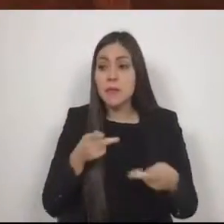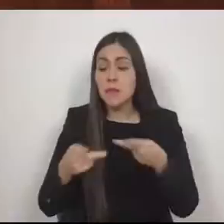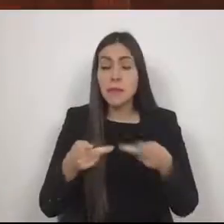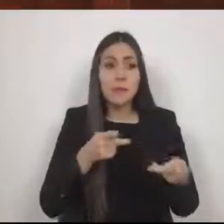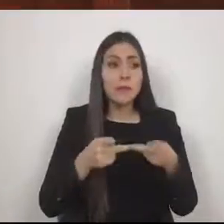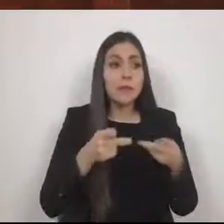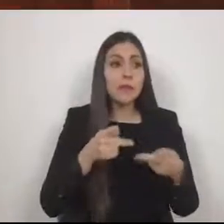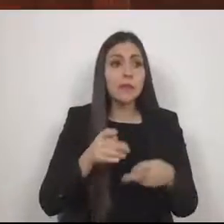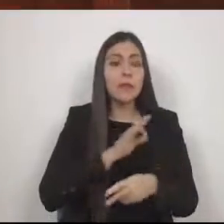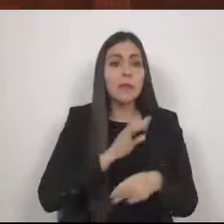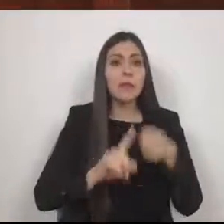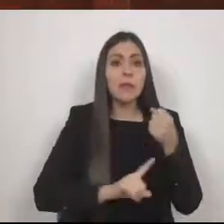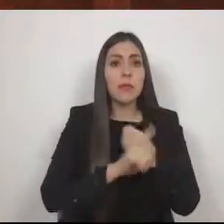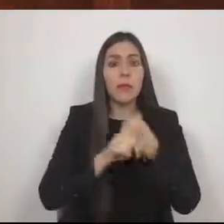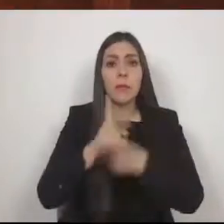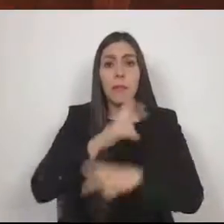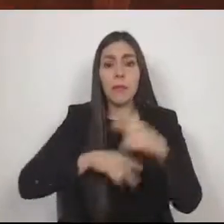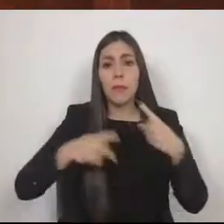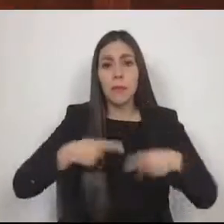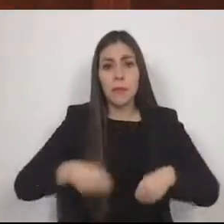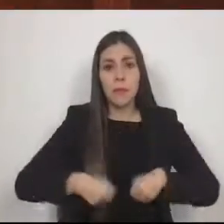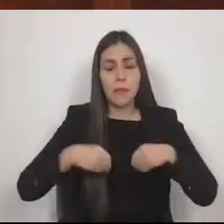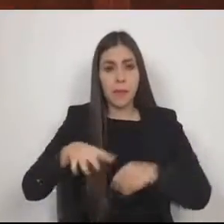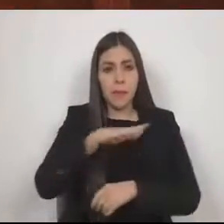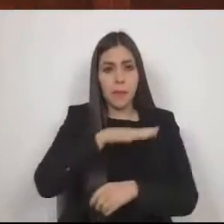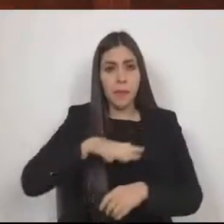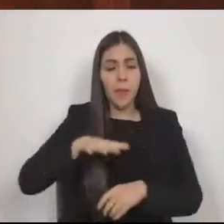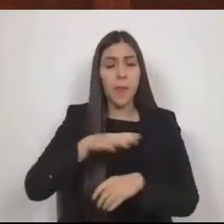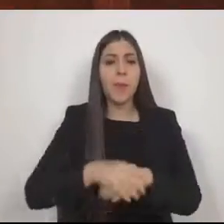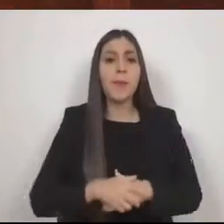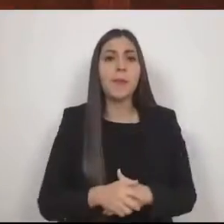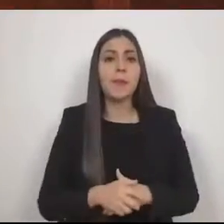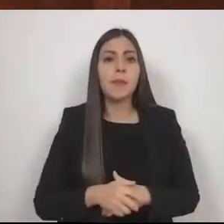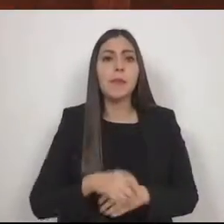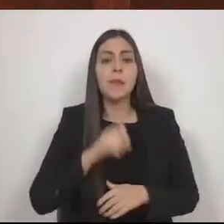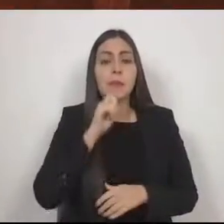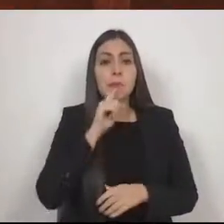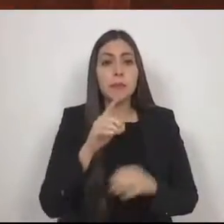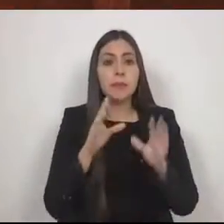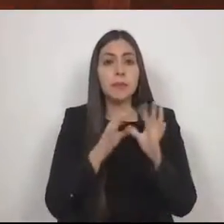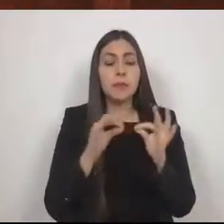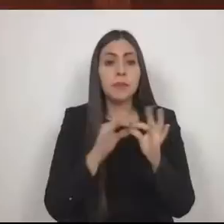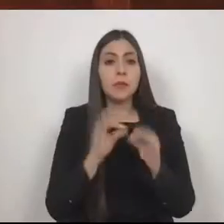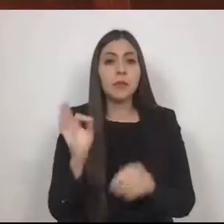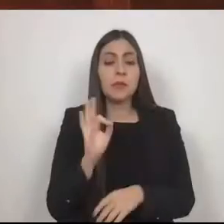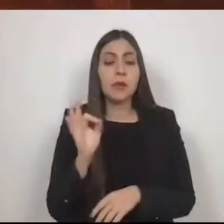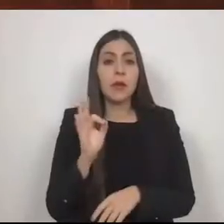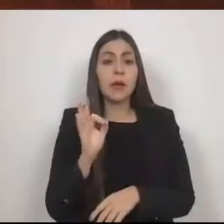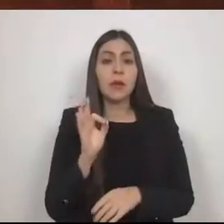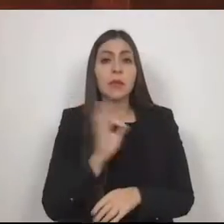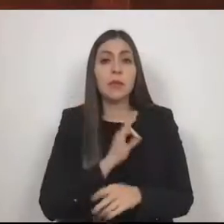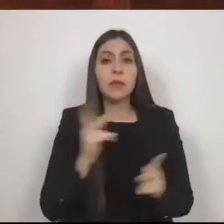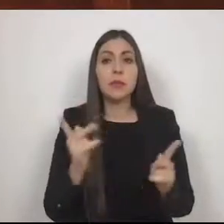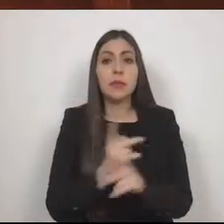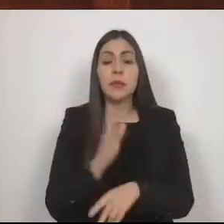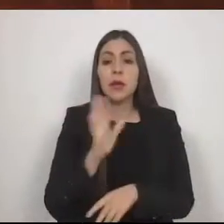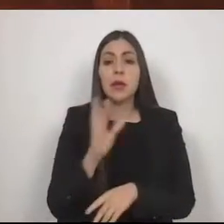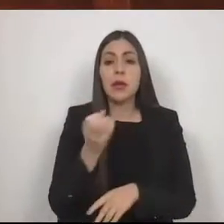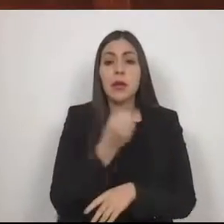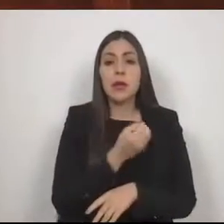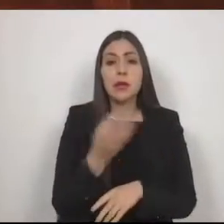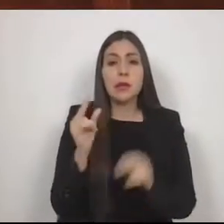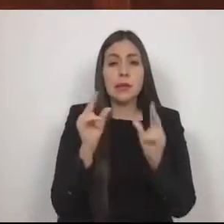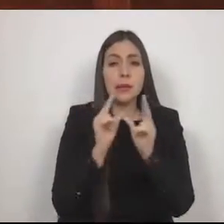la población. A su vez, se habla de que existe la posibilidad de que por lo menos 9 granizadas,